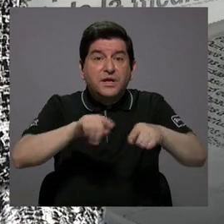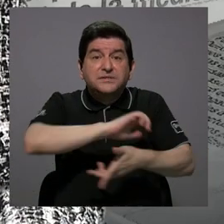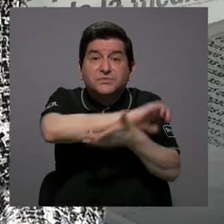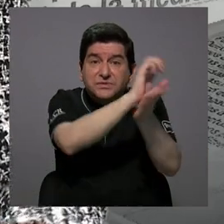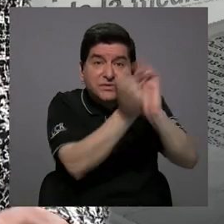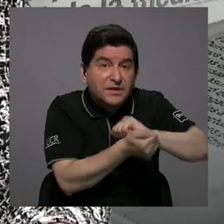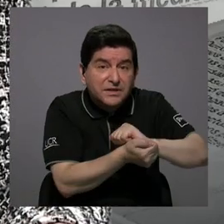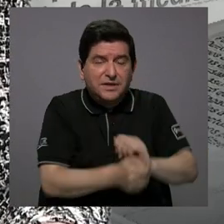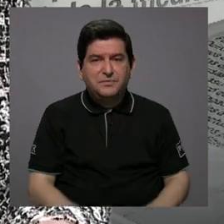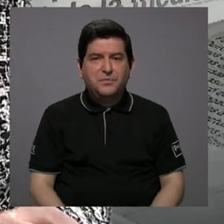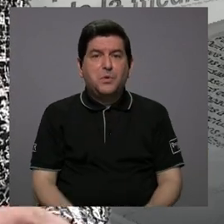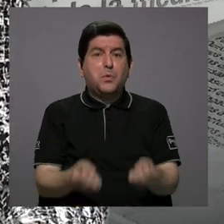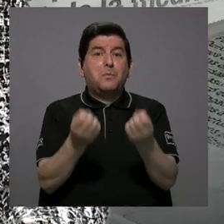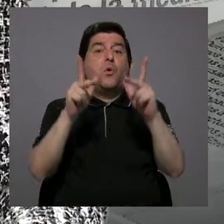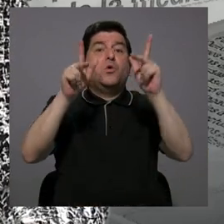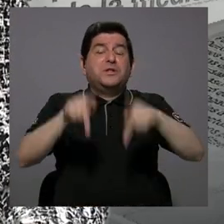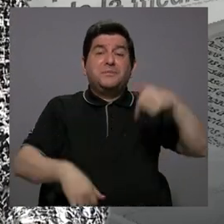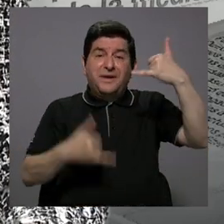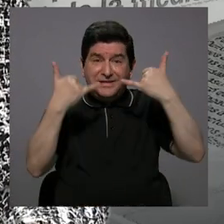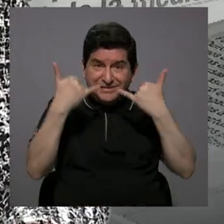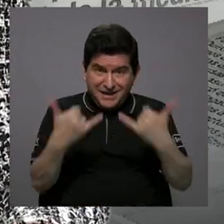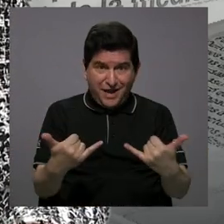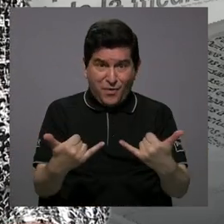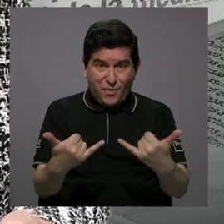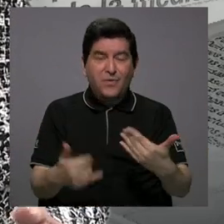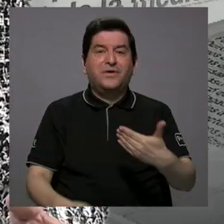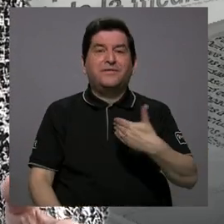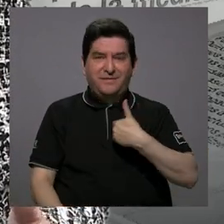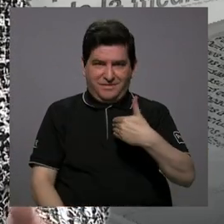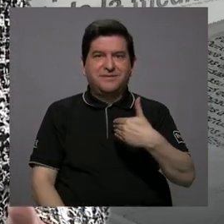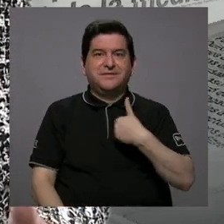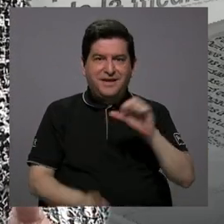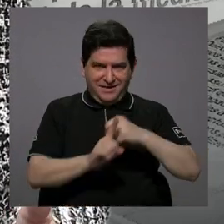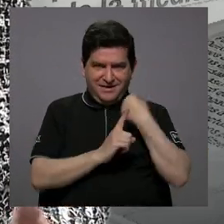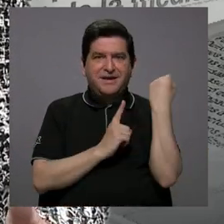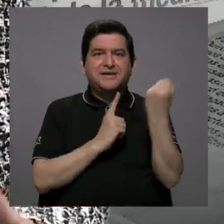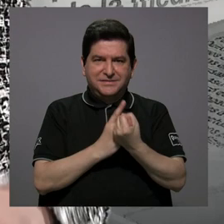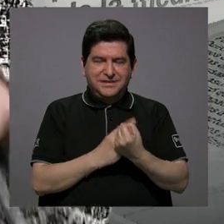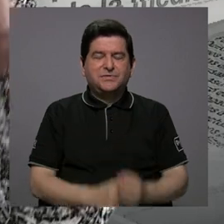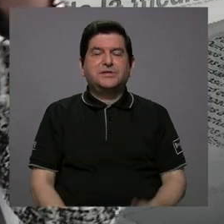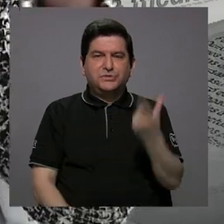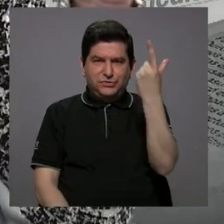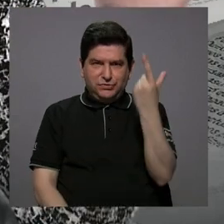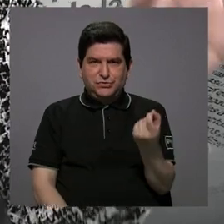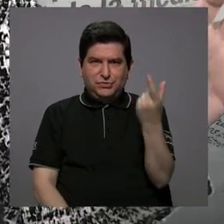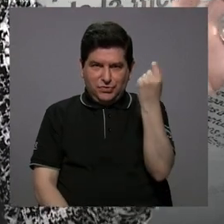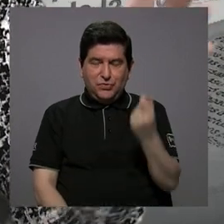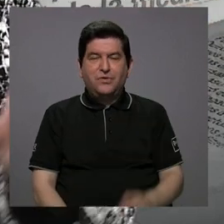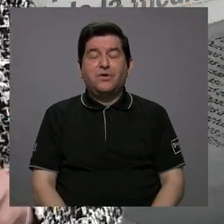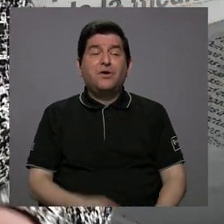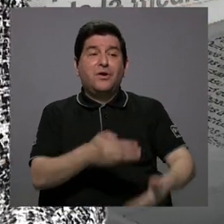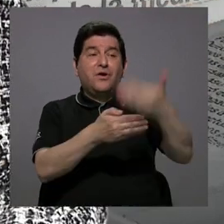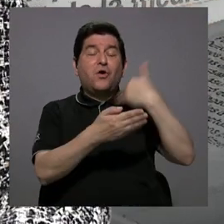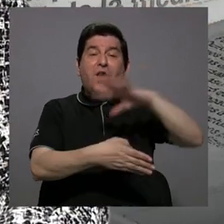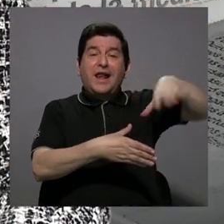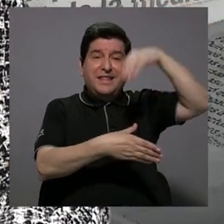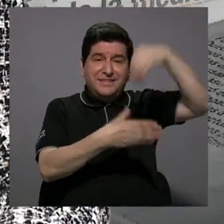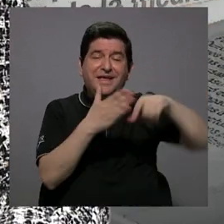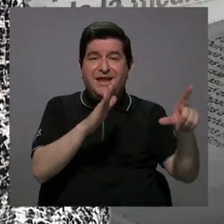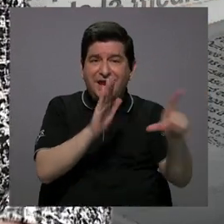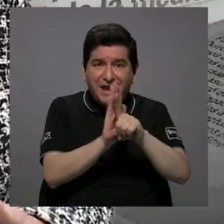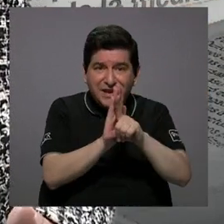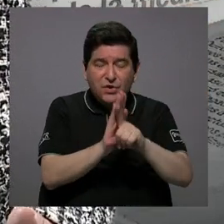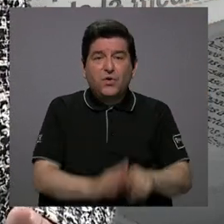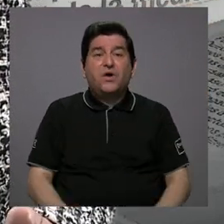reforma? Que muchos que hoy tienen las condiciones para jubilarse con aquel contexto legal,